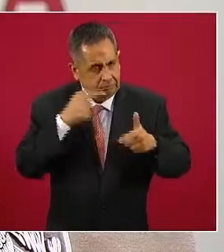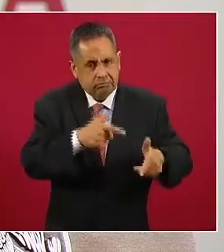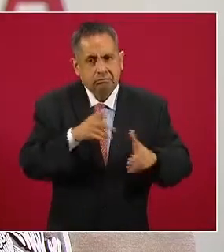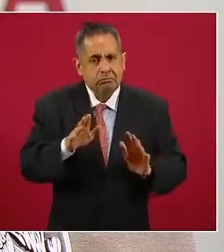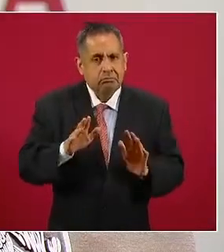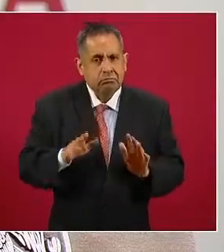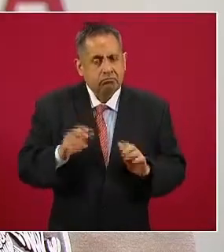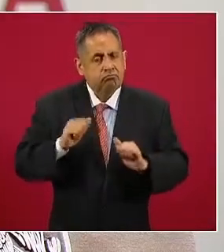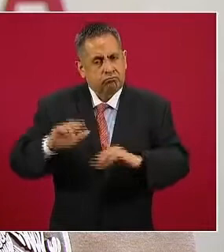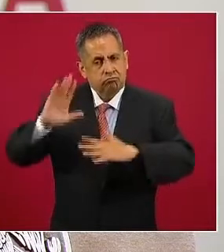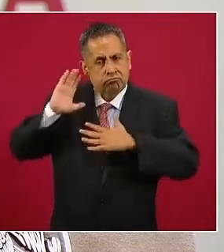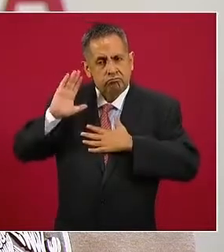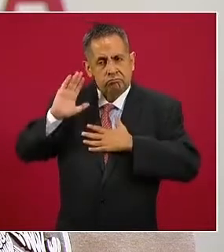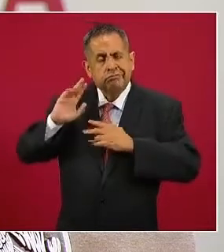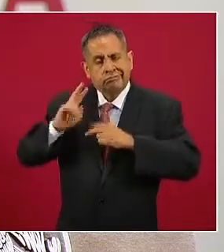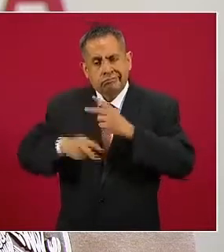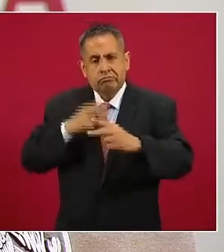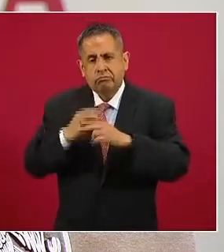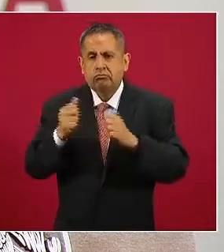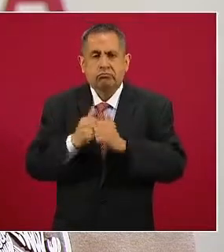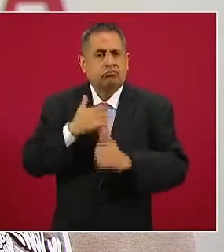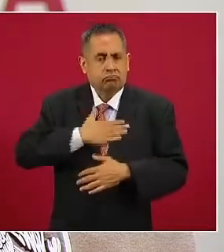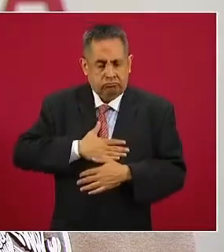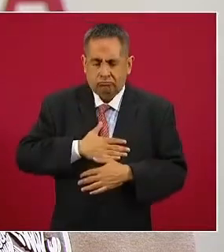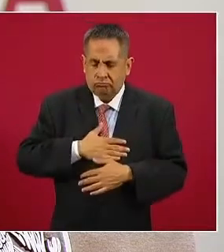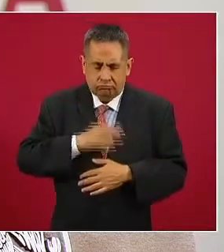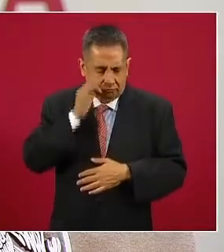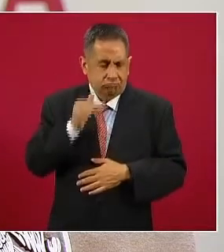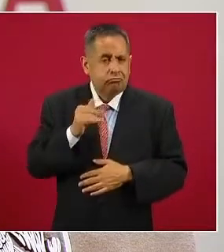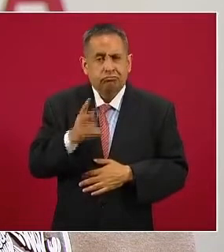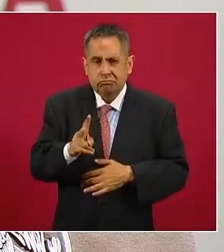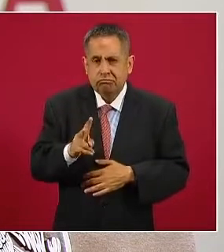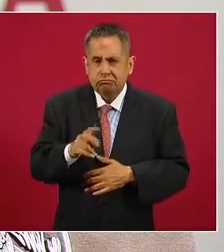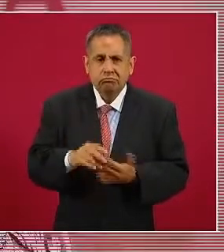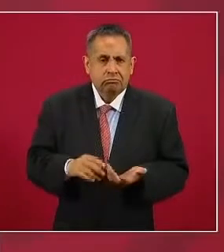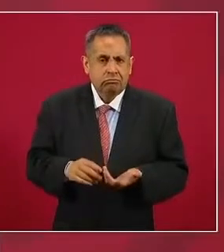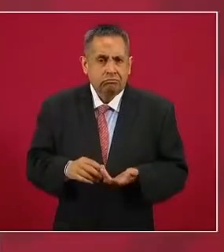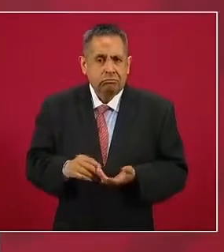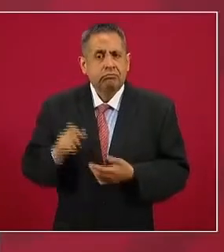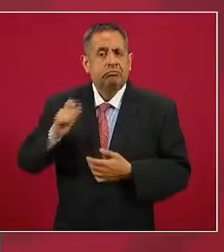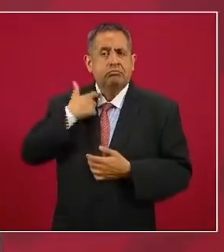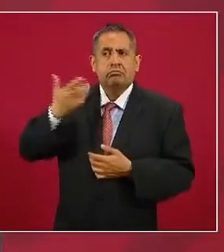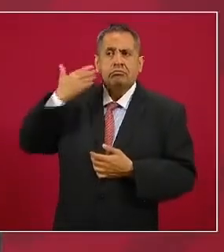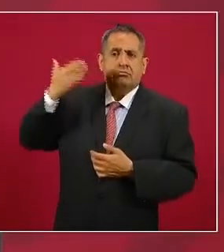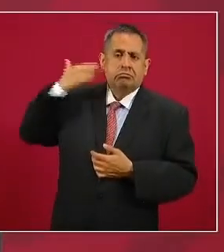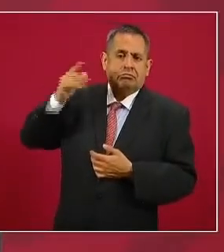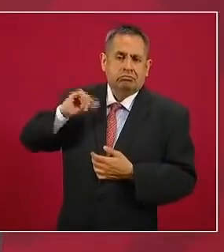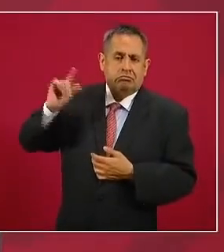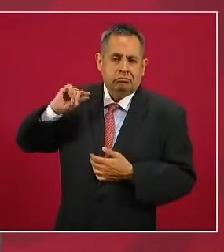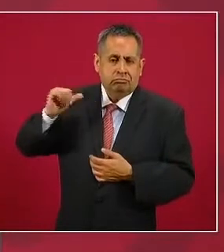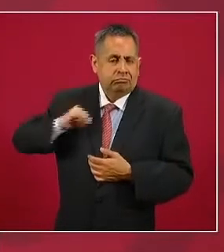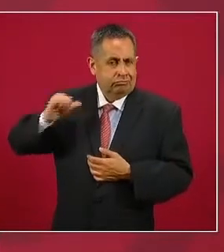comprometidos con la justicia las autoridades anteriores